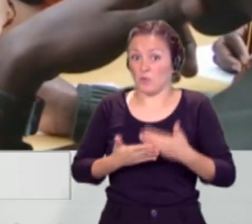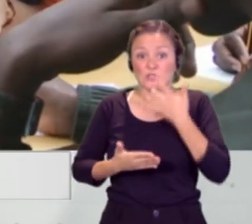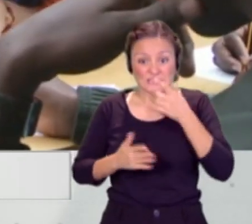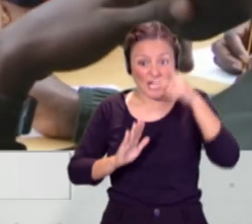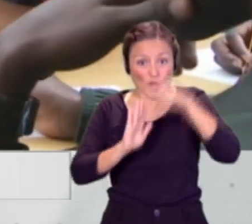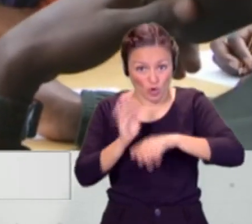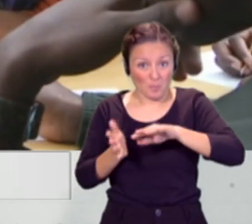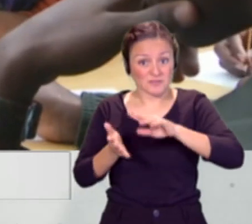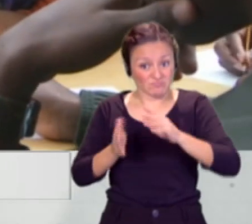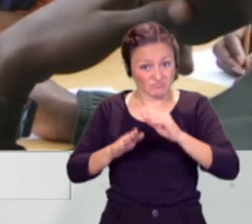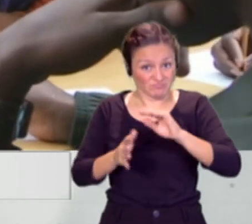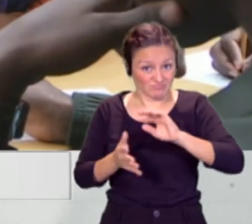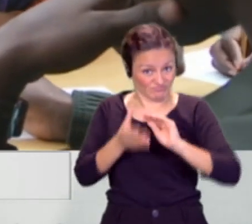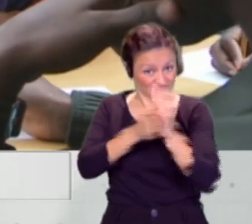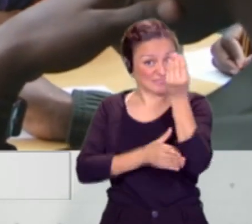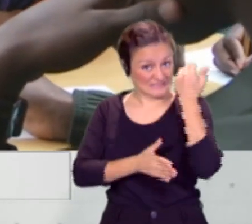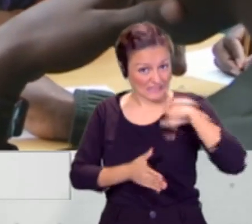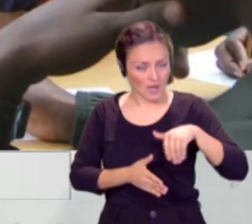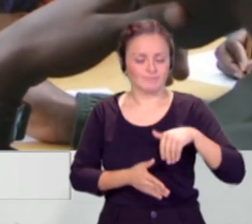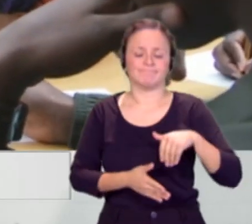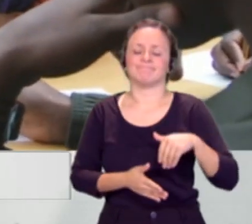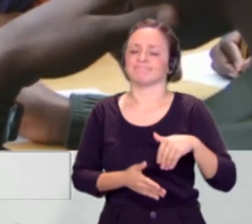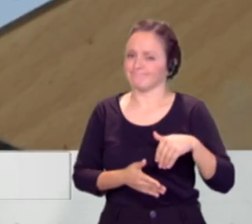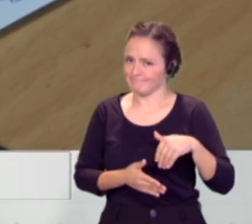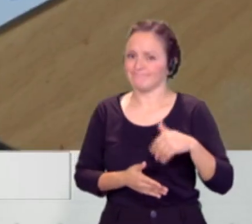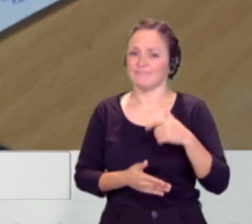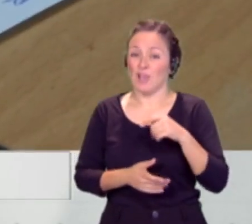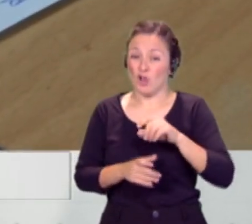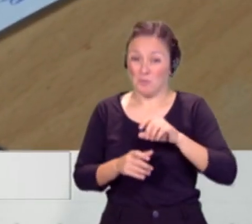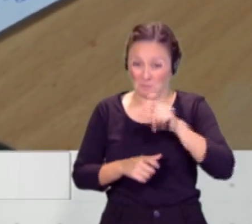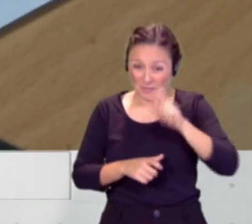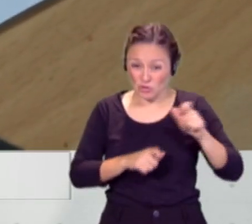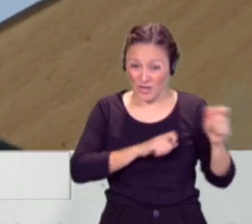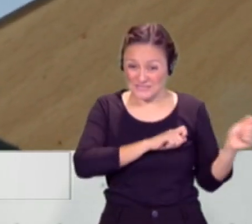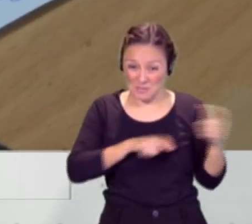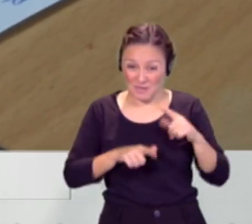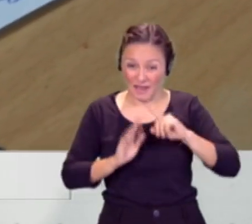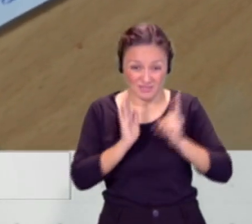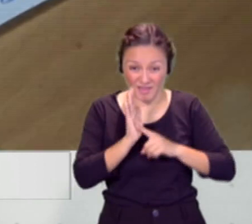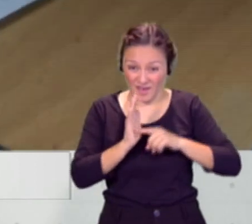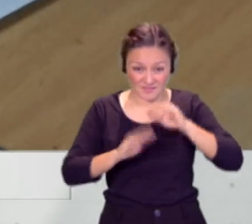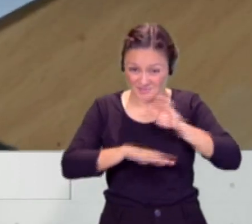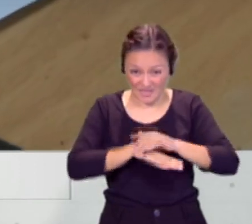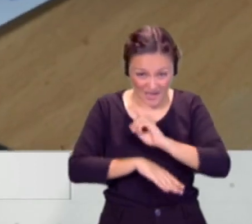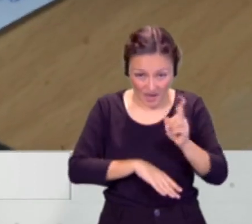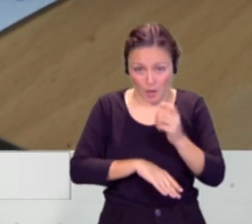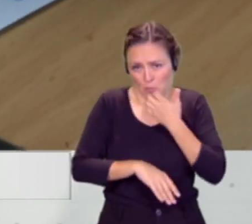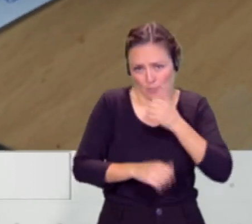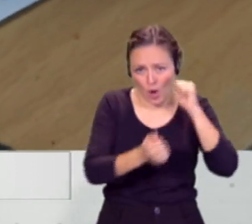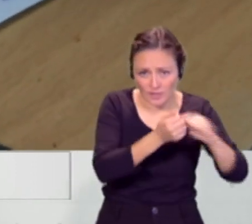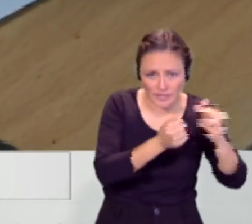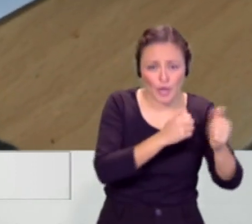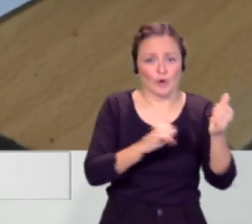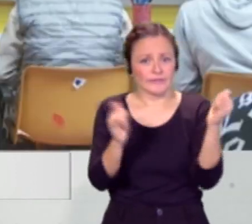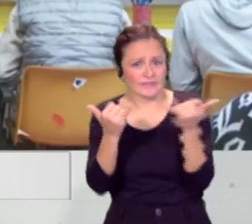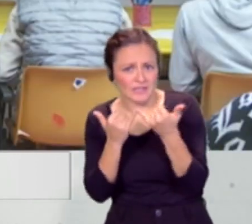aplicarse, veremos cómo el número de inmigrantes ilegales que están llegando a nuestras costas, al Hierro ahora mismo, o a Tenerife,